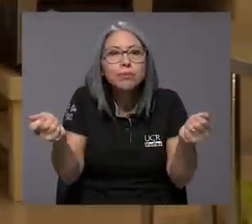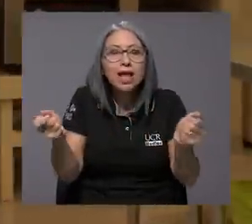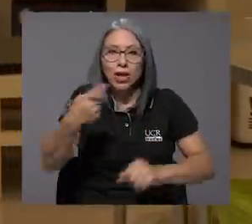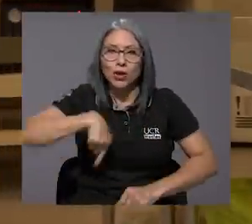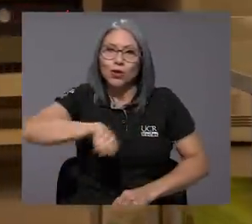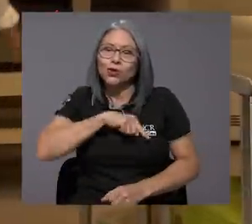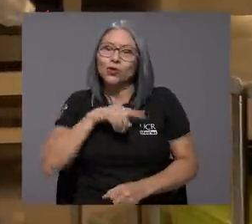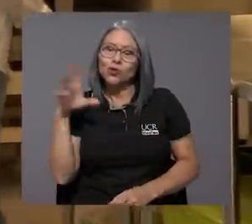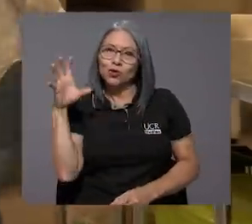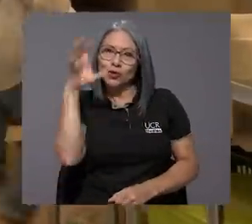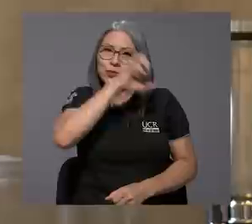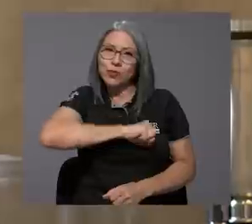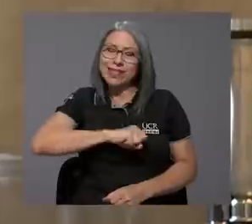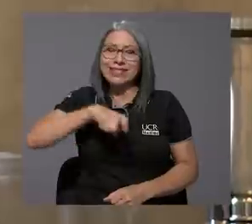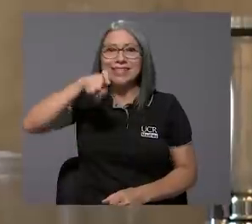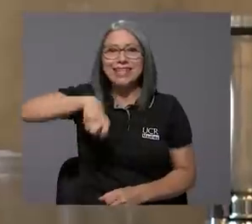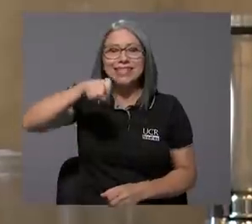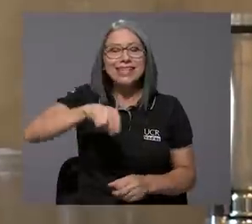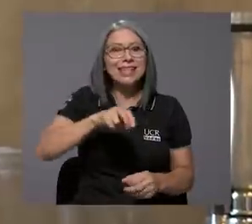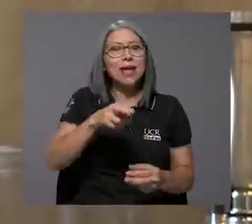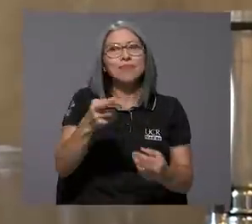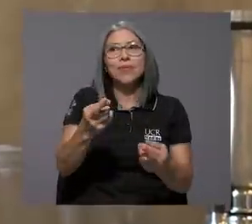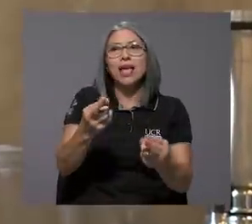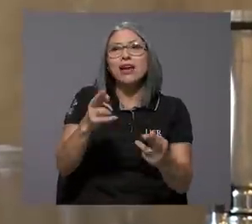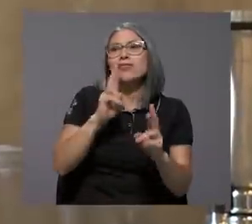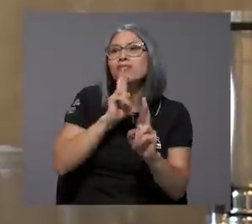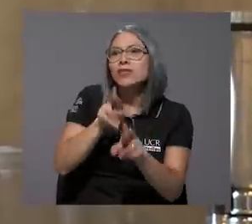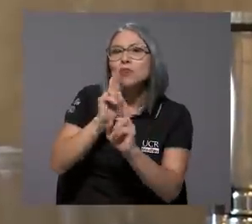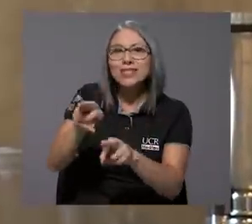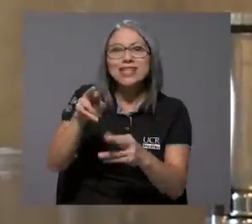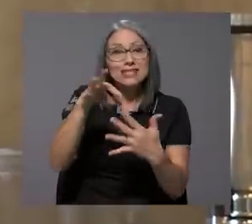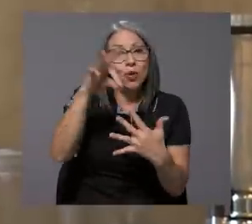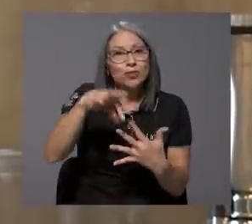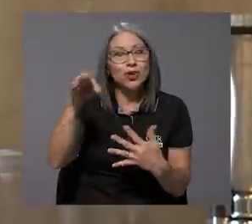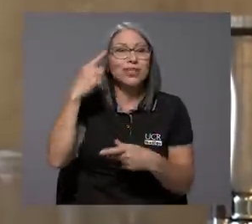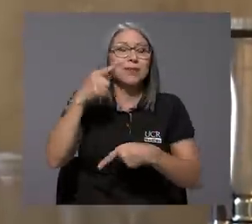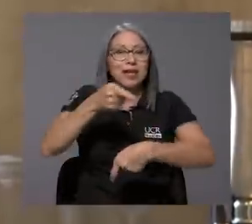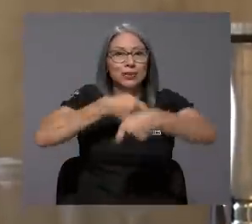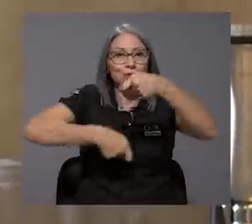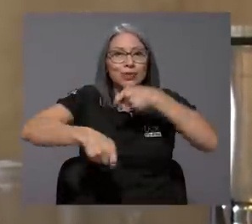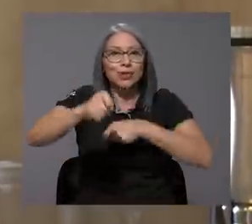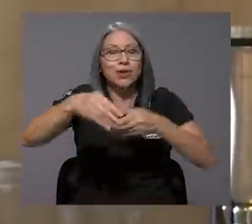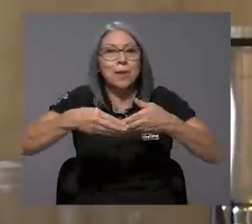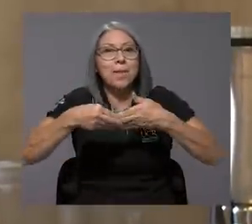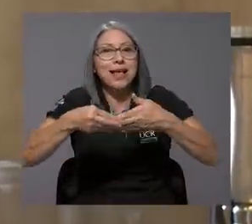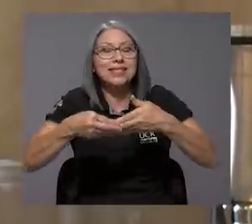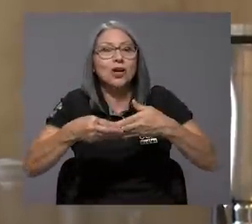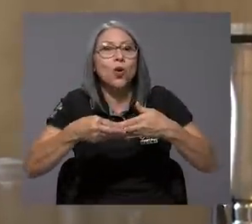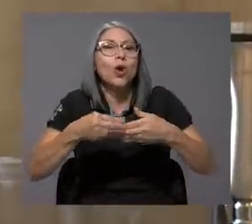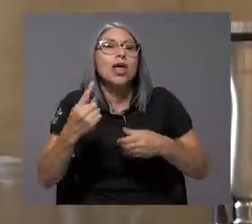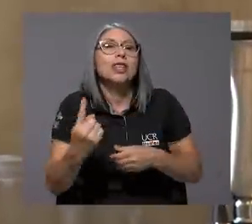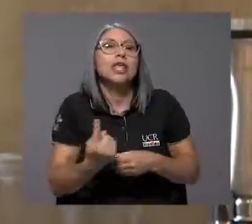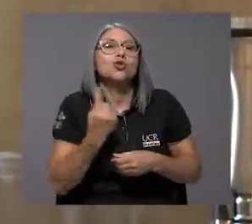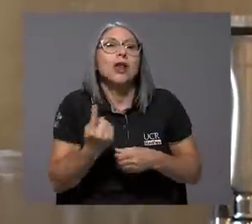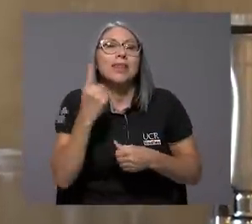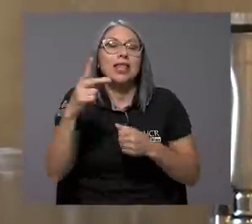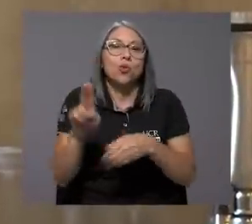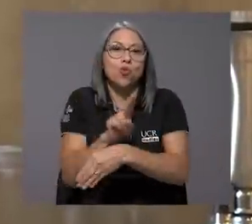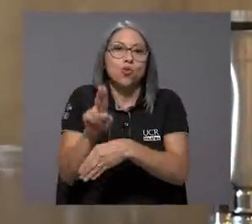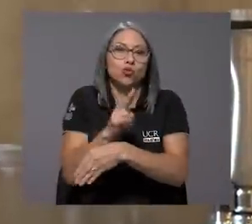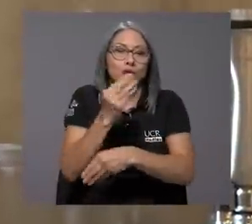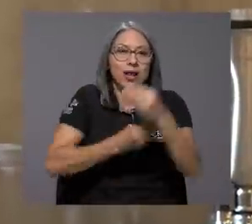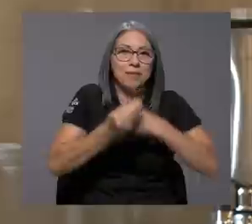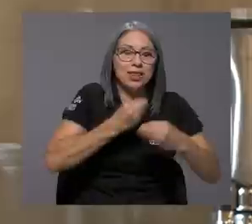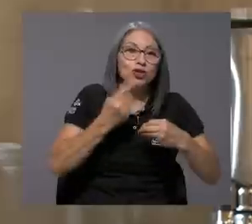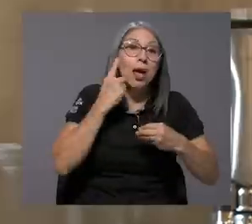encontramos que se ocupa buscar respuestas y alternativas al plástico de un solo uso que se utiliza en alimentos, tanto